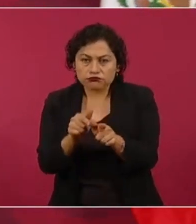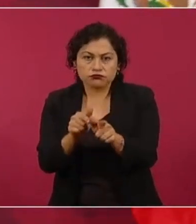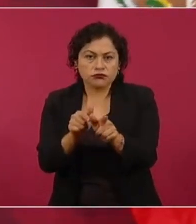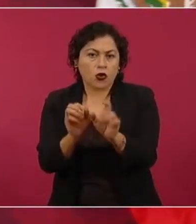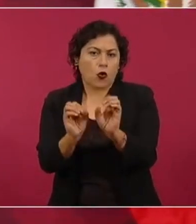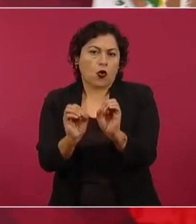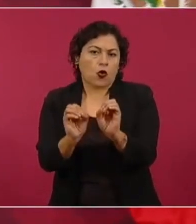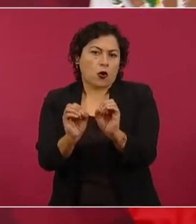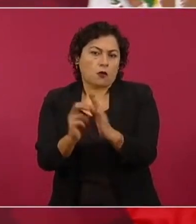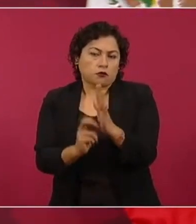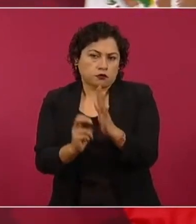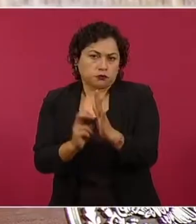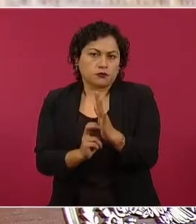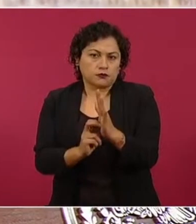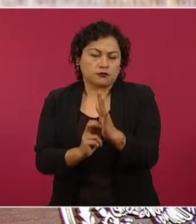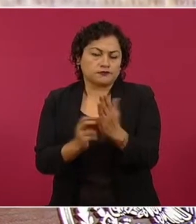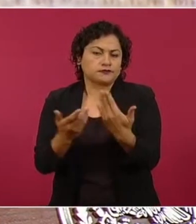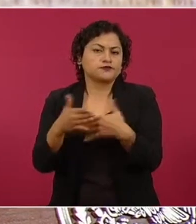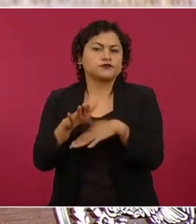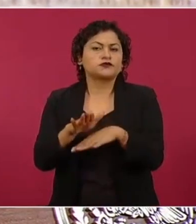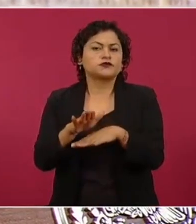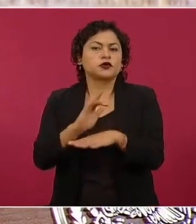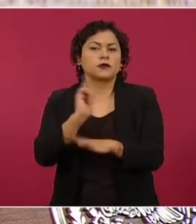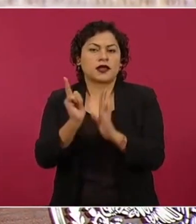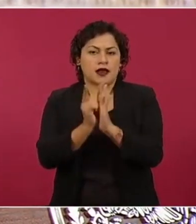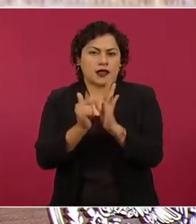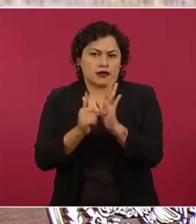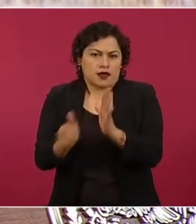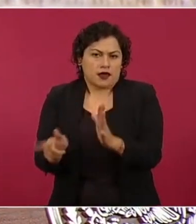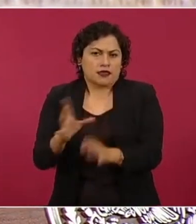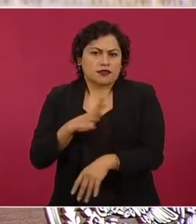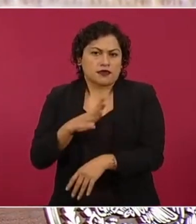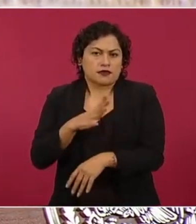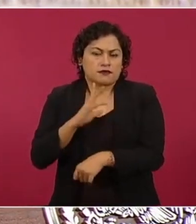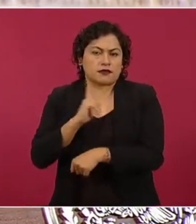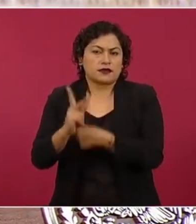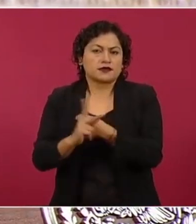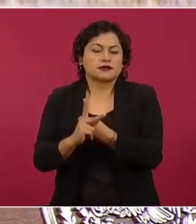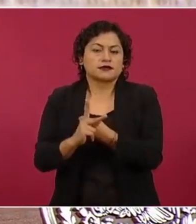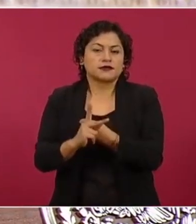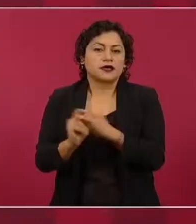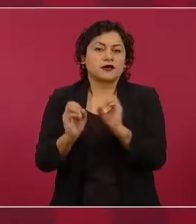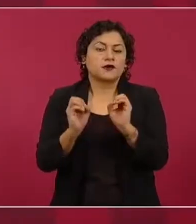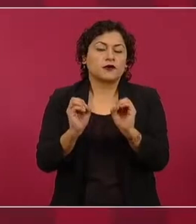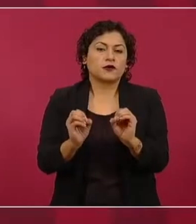que están vigentes o se